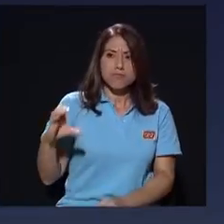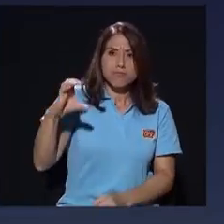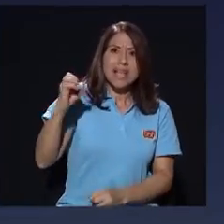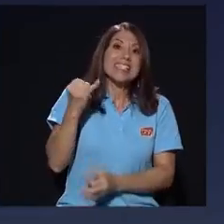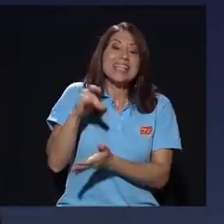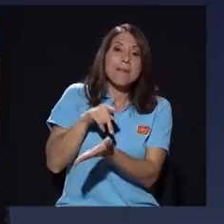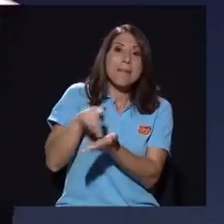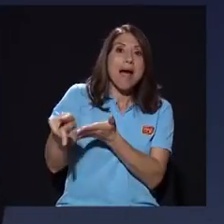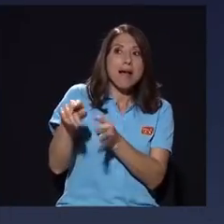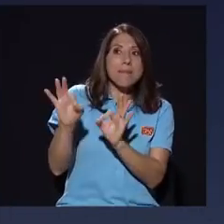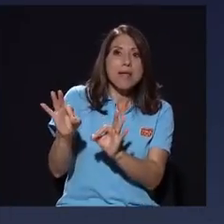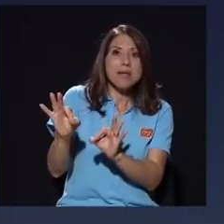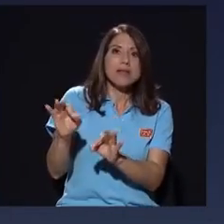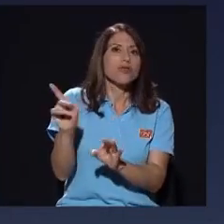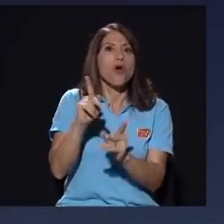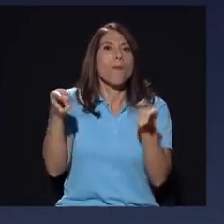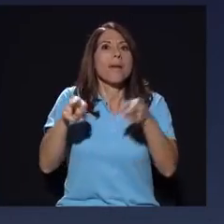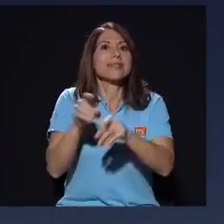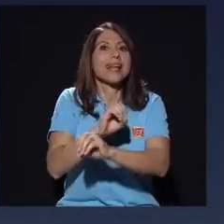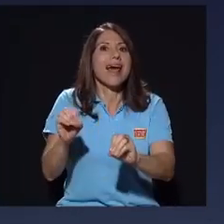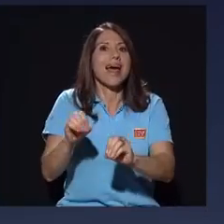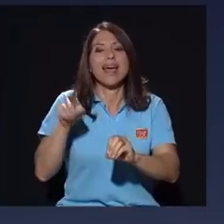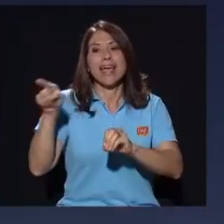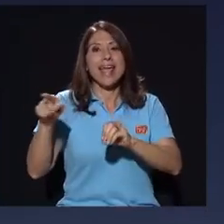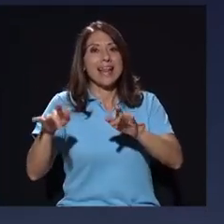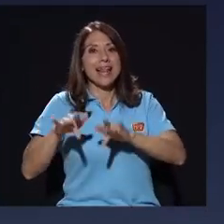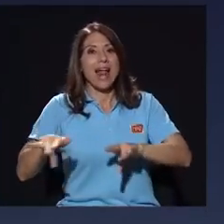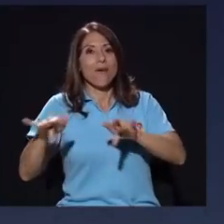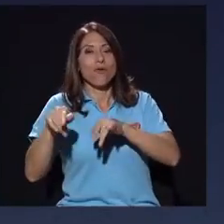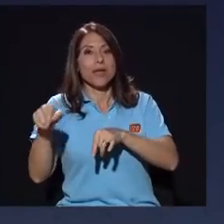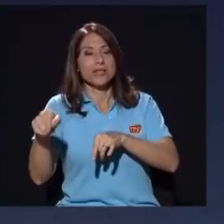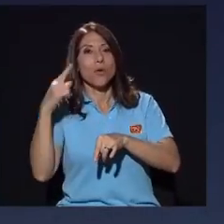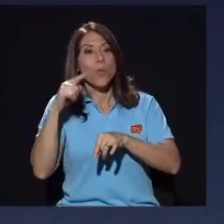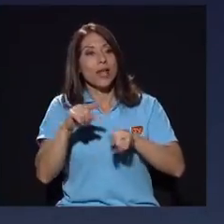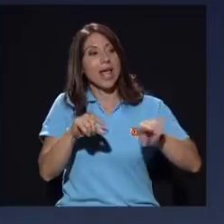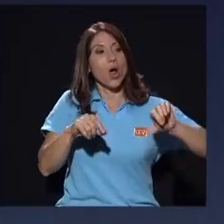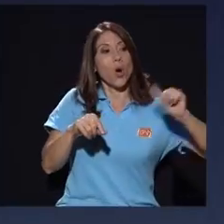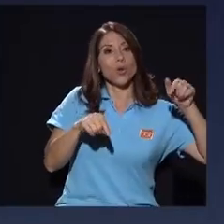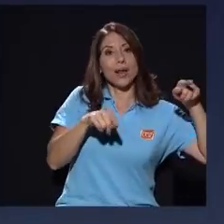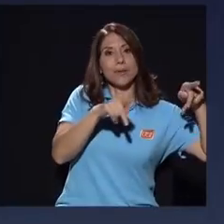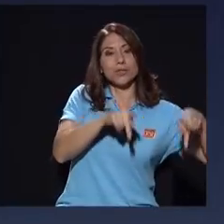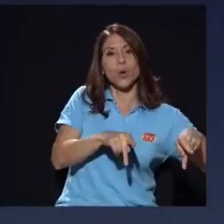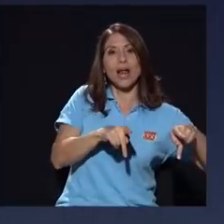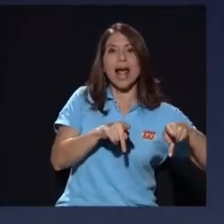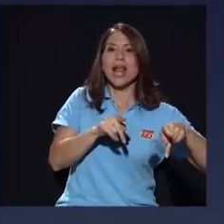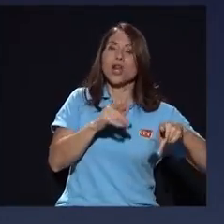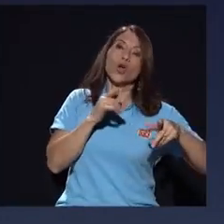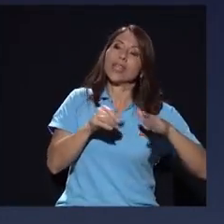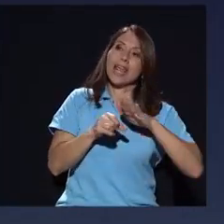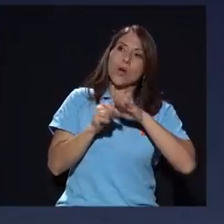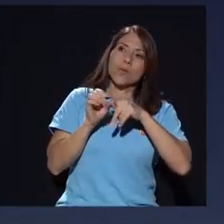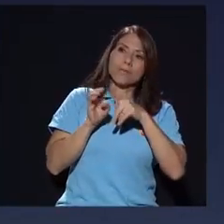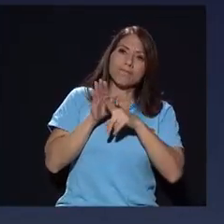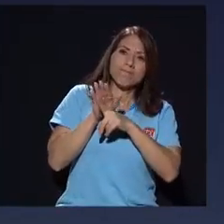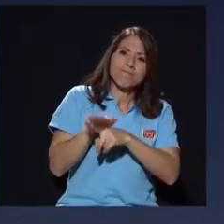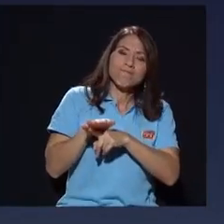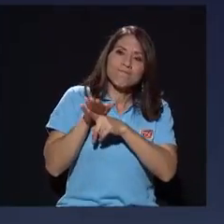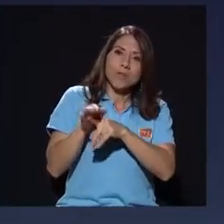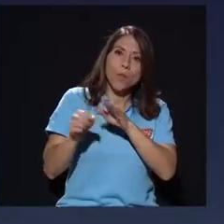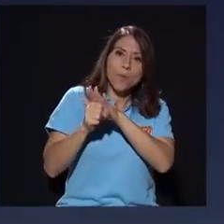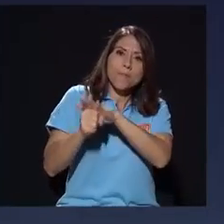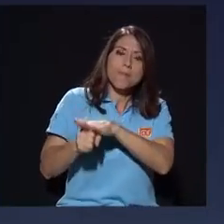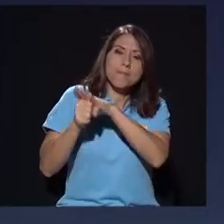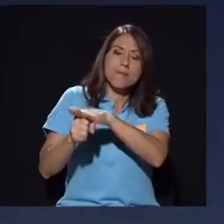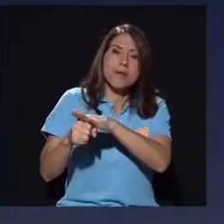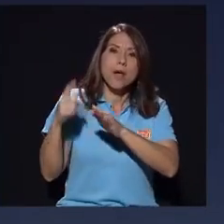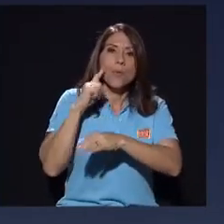grabó esto porque el otro lo tenía denunciado y lo tenía denunciado como presión, ¿verdad? Para quebrarlo porque el Banco de Costa Rica